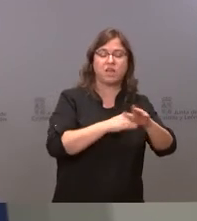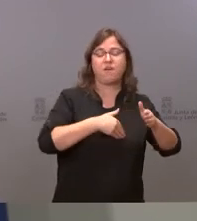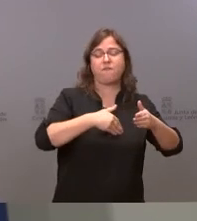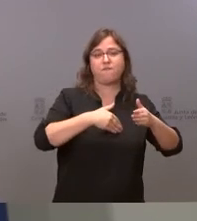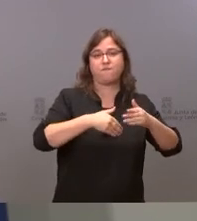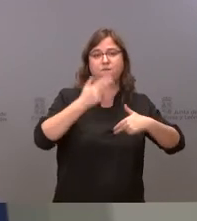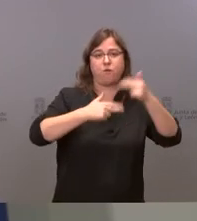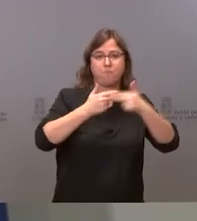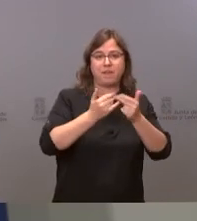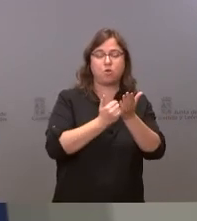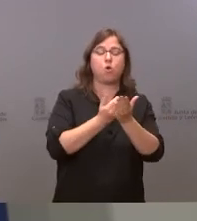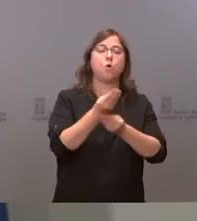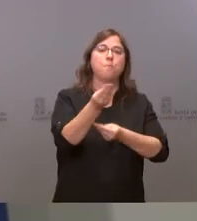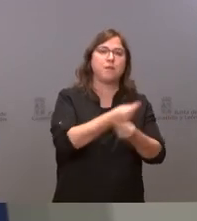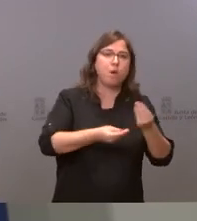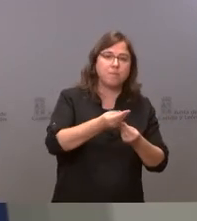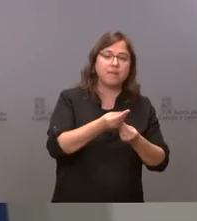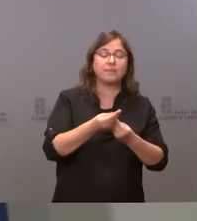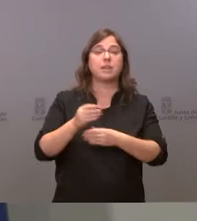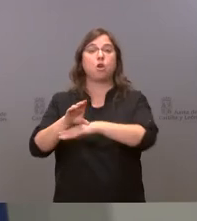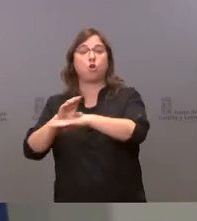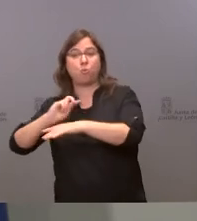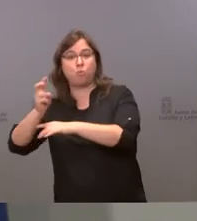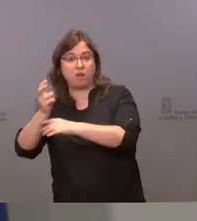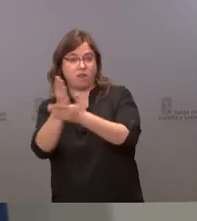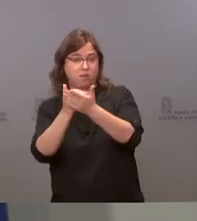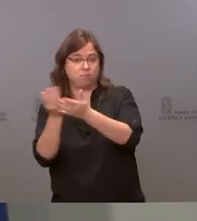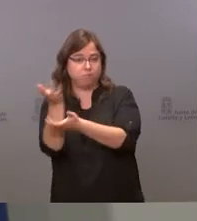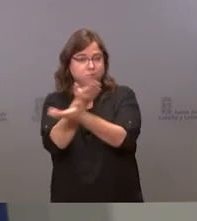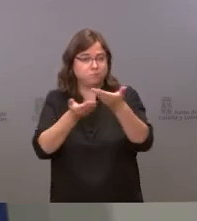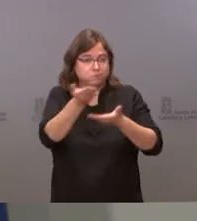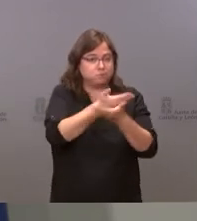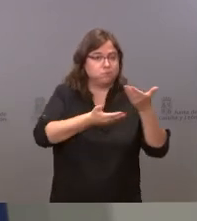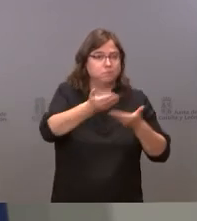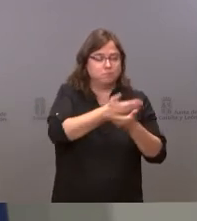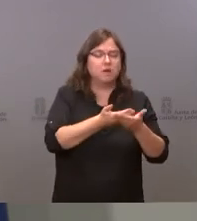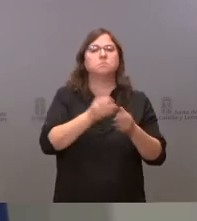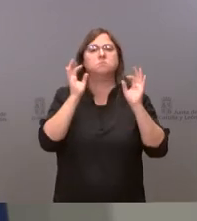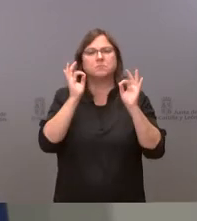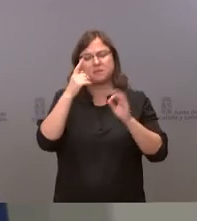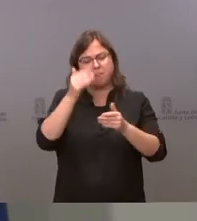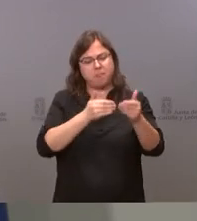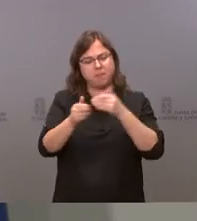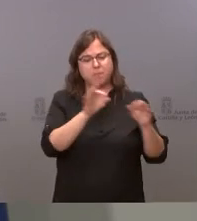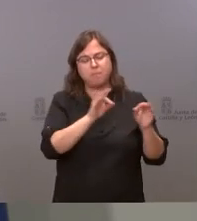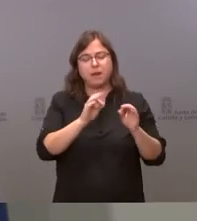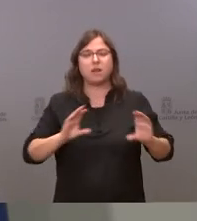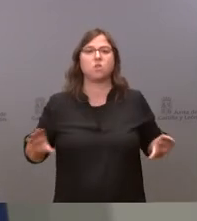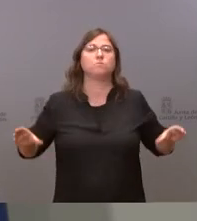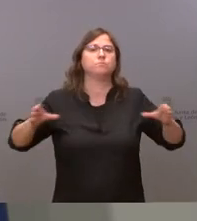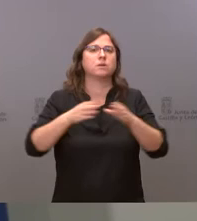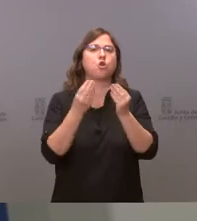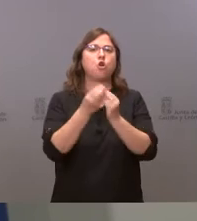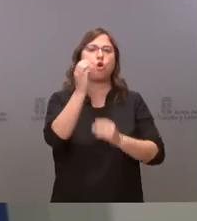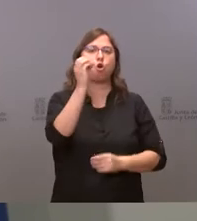con el resto de consejerías de las comunidades afectadas por este problema está prevista una reunión con las OPAS a nivel